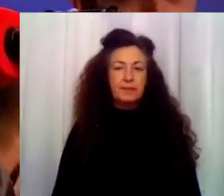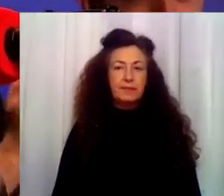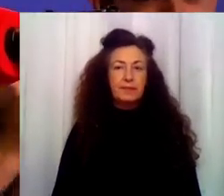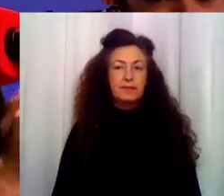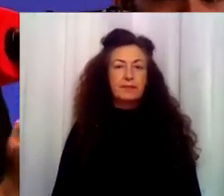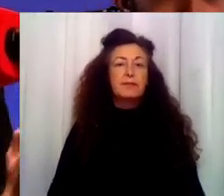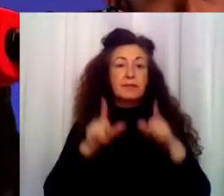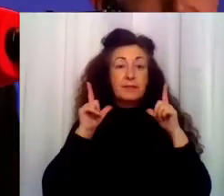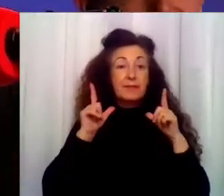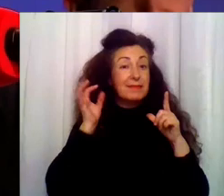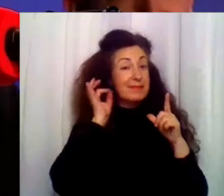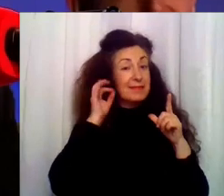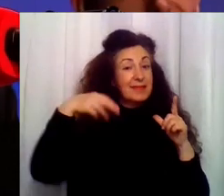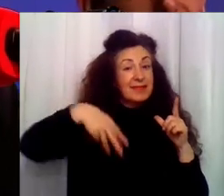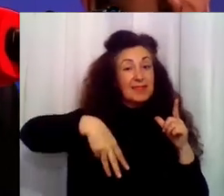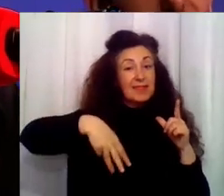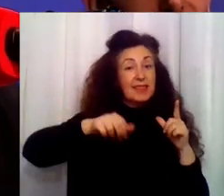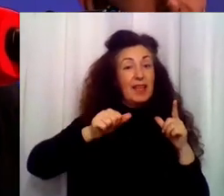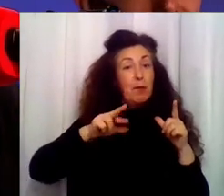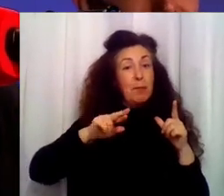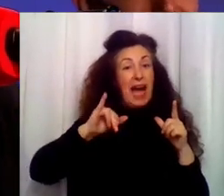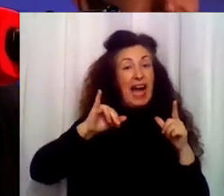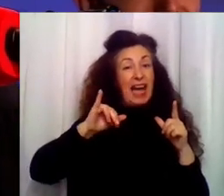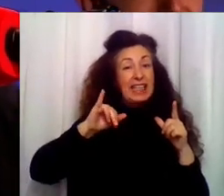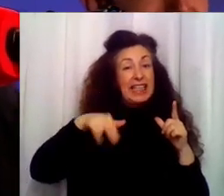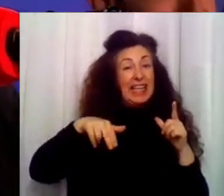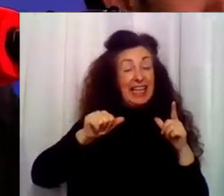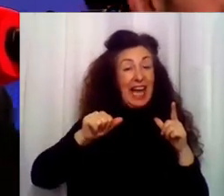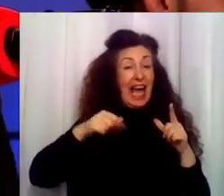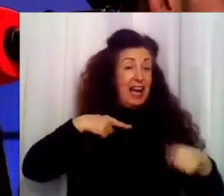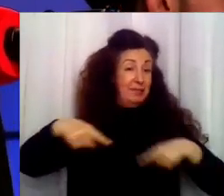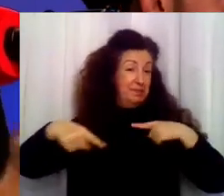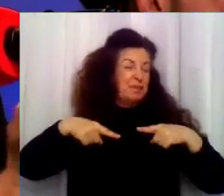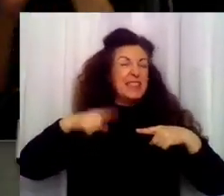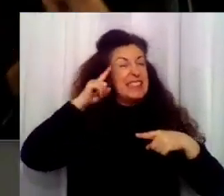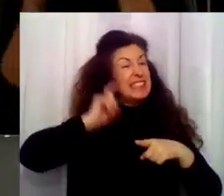Como Martina, la competente psicóloga del Centro, Eulalia Ramón.